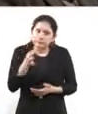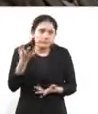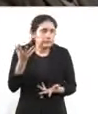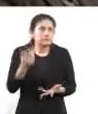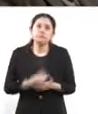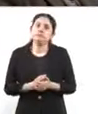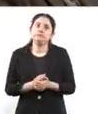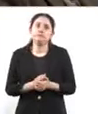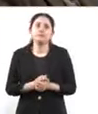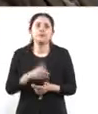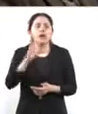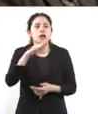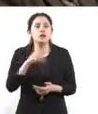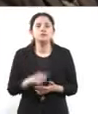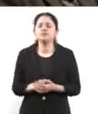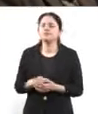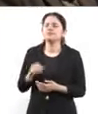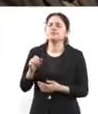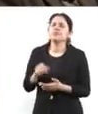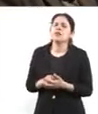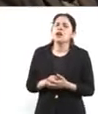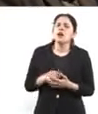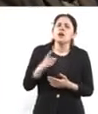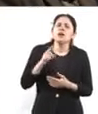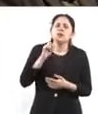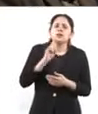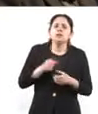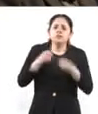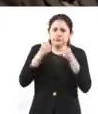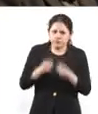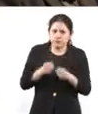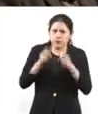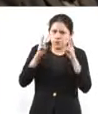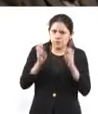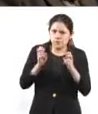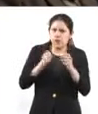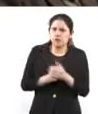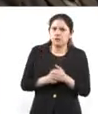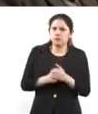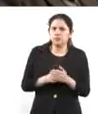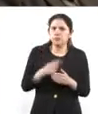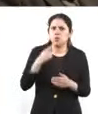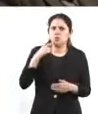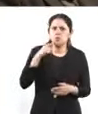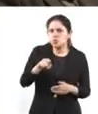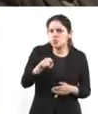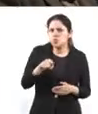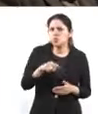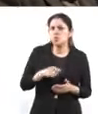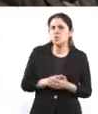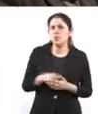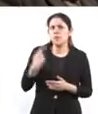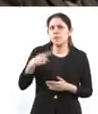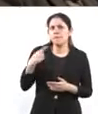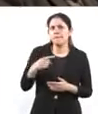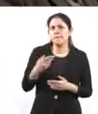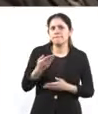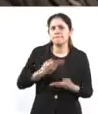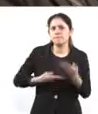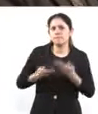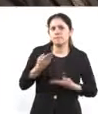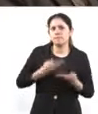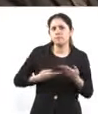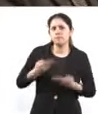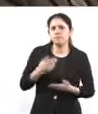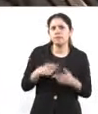Doctora, y sobre estos temas de seguridad, una denuncia de supuestos servidores públicos, de los que van, tocan puertas